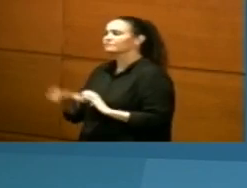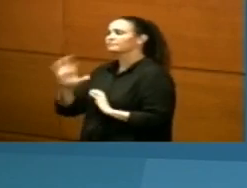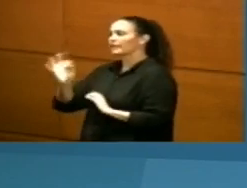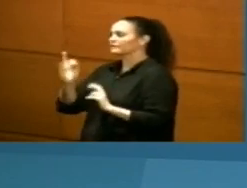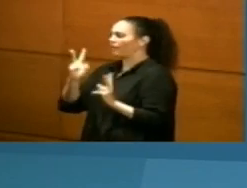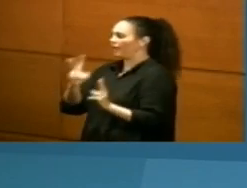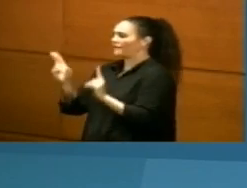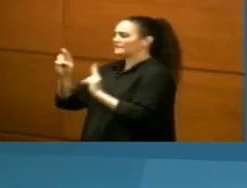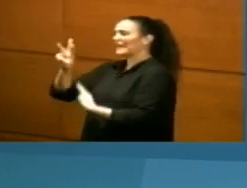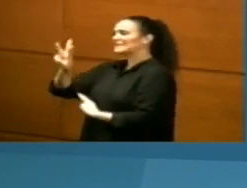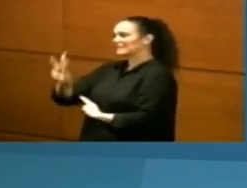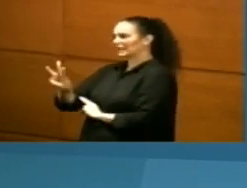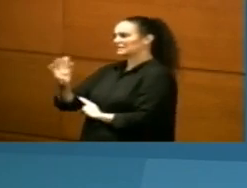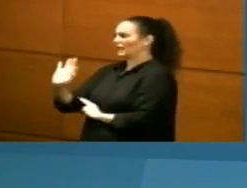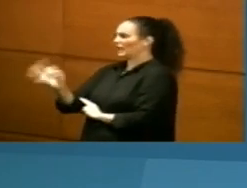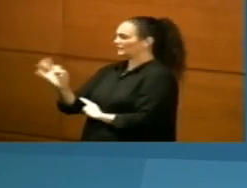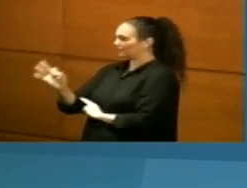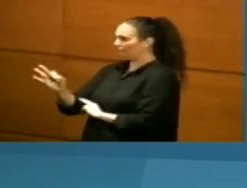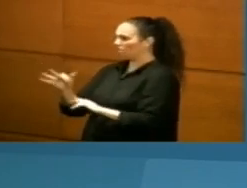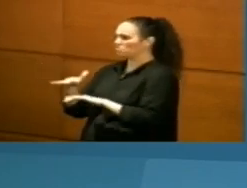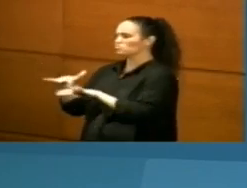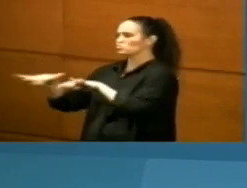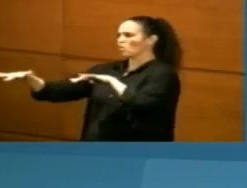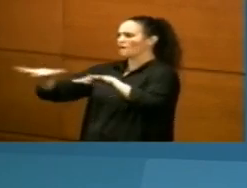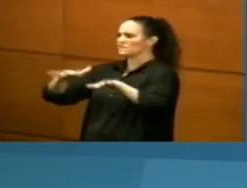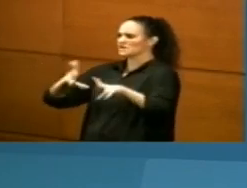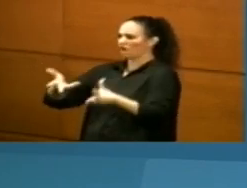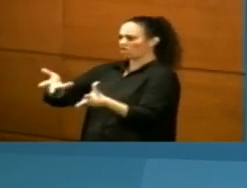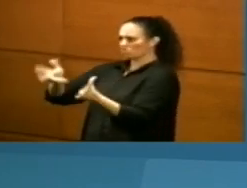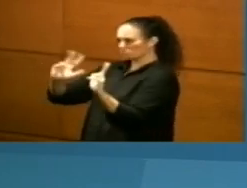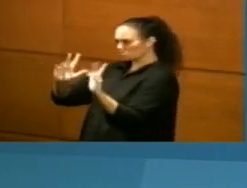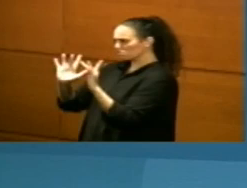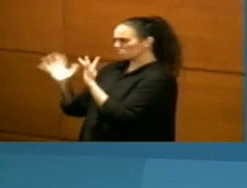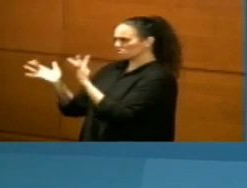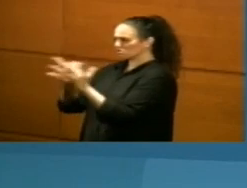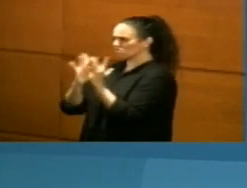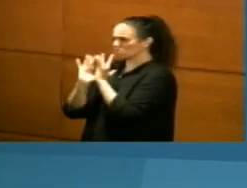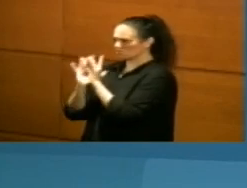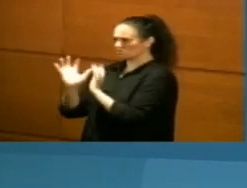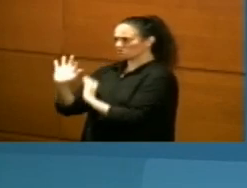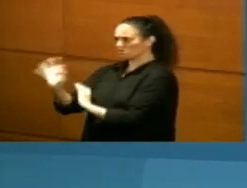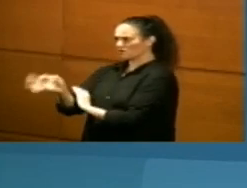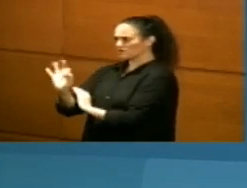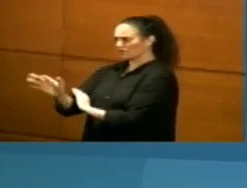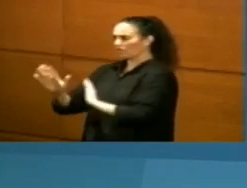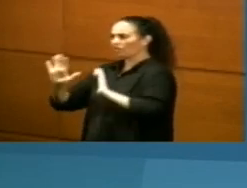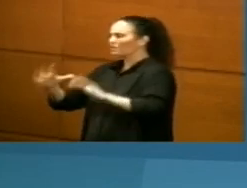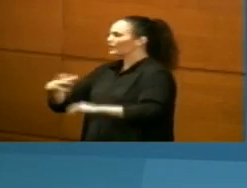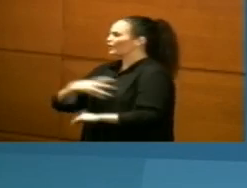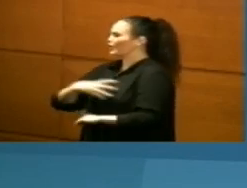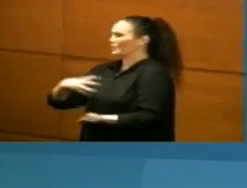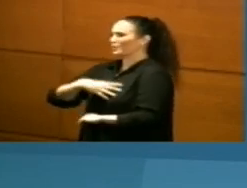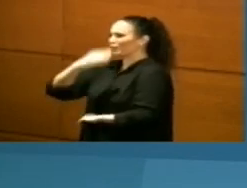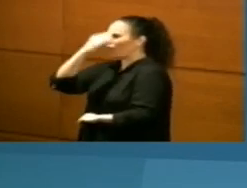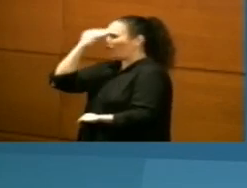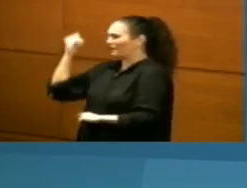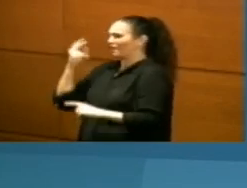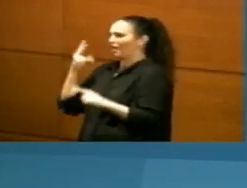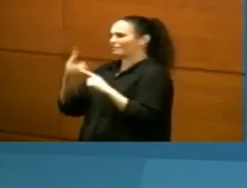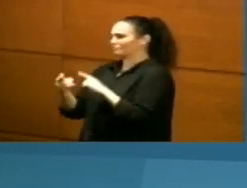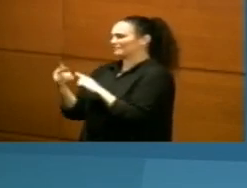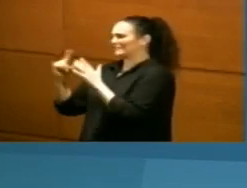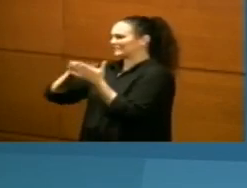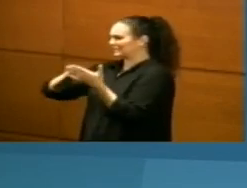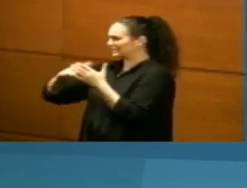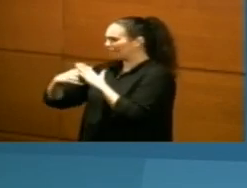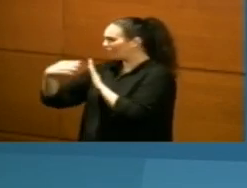y nos abre la posibilidad de movernos, relacionarnos, pero no debemos olvidar las medidas de prevención. Y